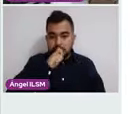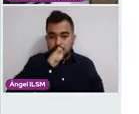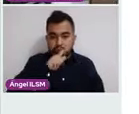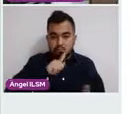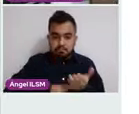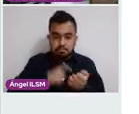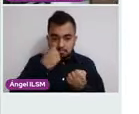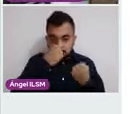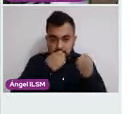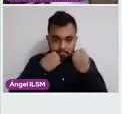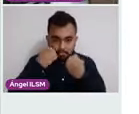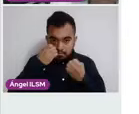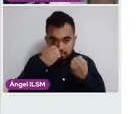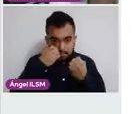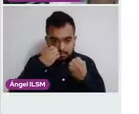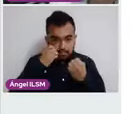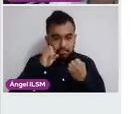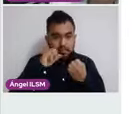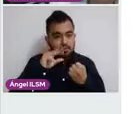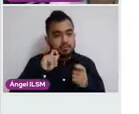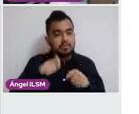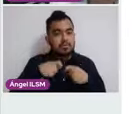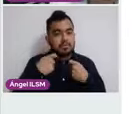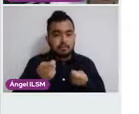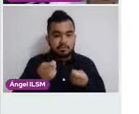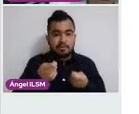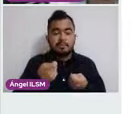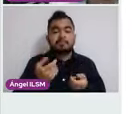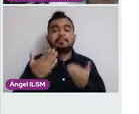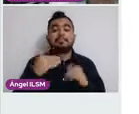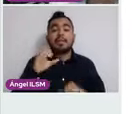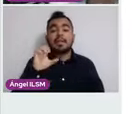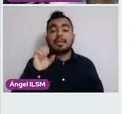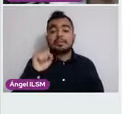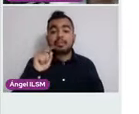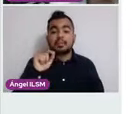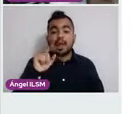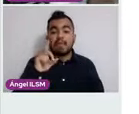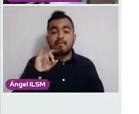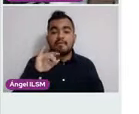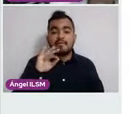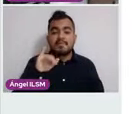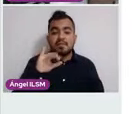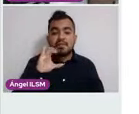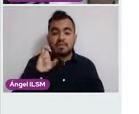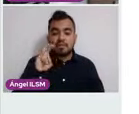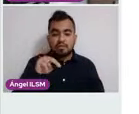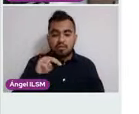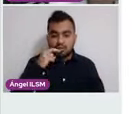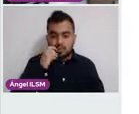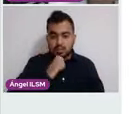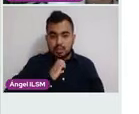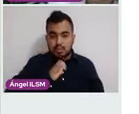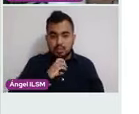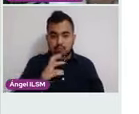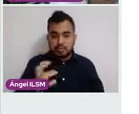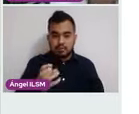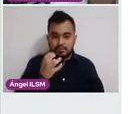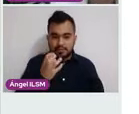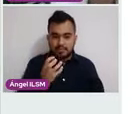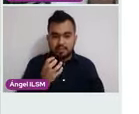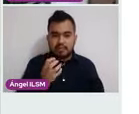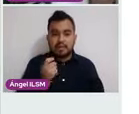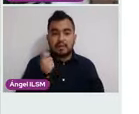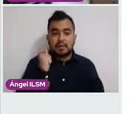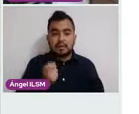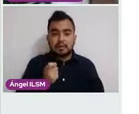Siguiente. La estadificación del cáncer serpico-uterino va a ser por clínica. Esta, bueno, pues la